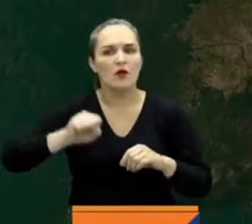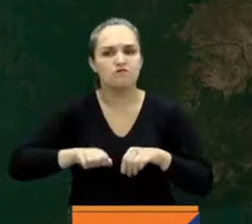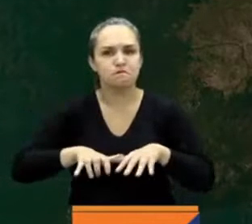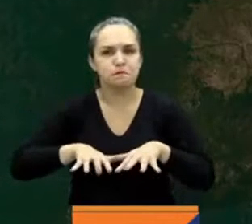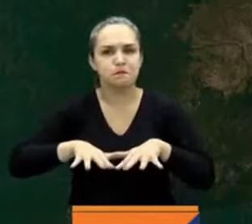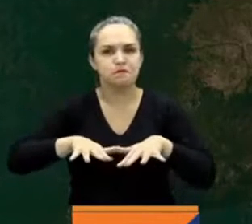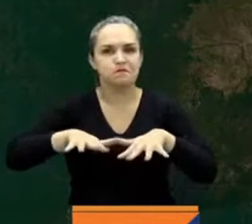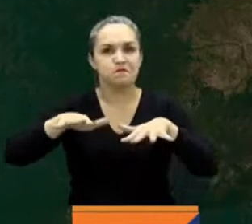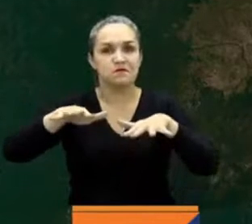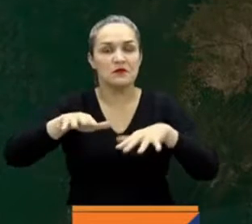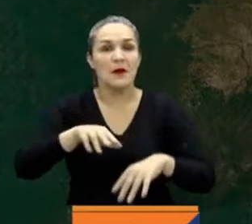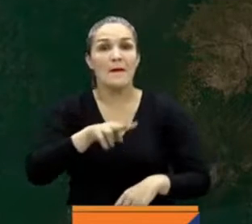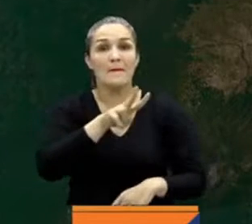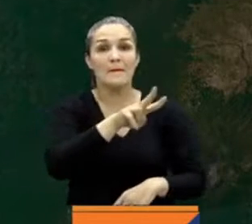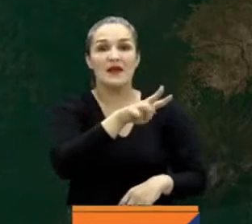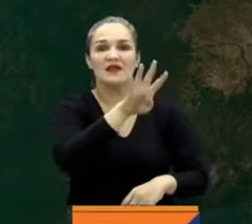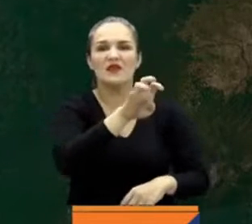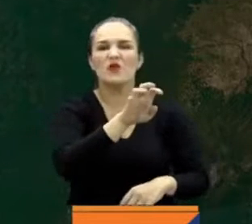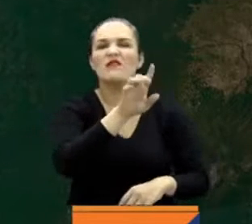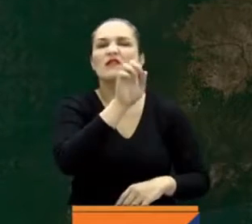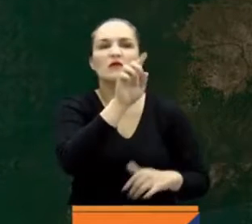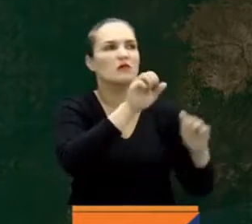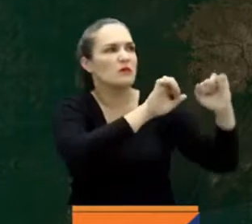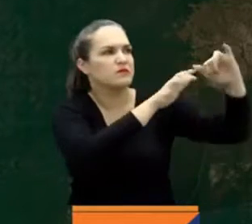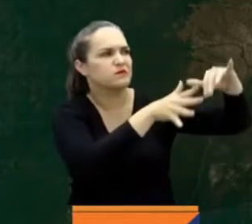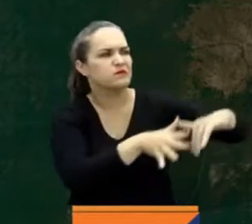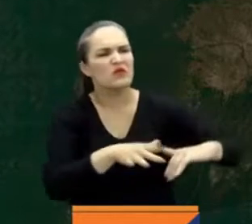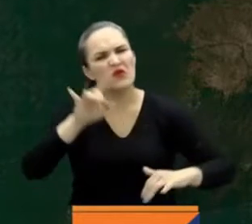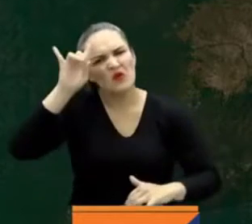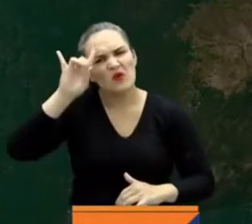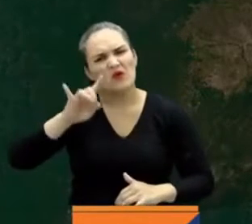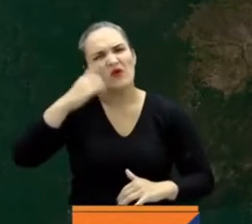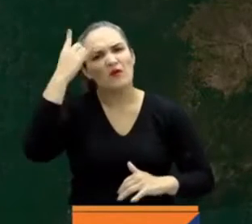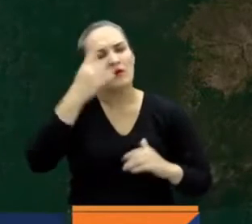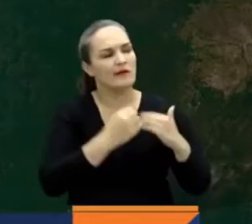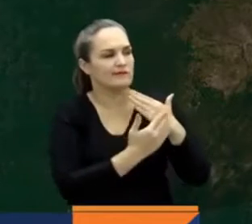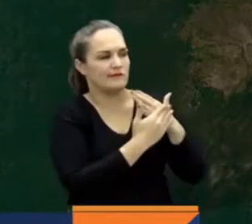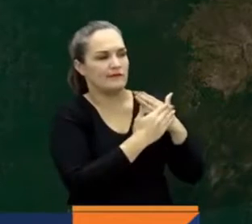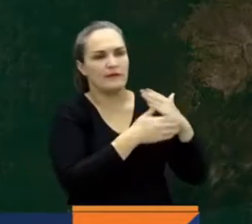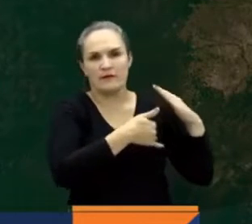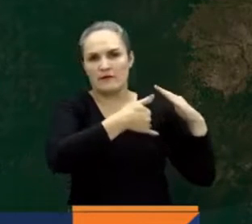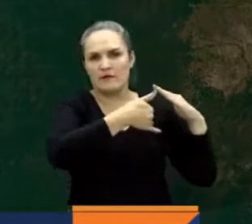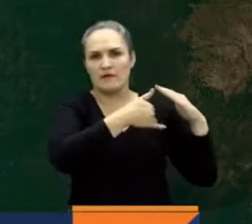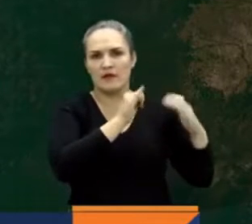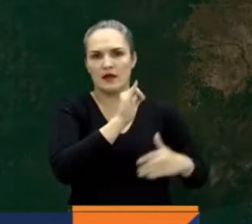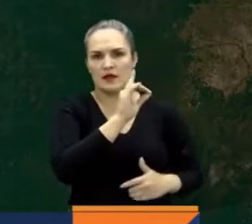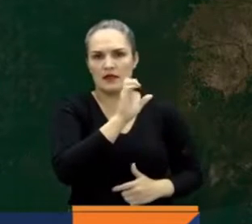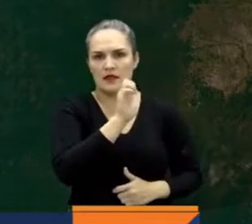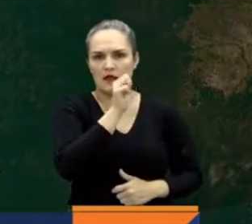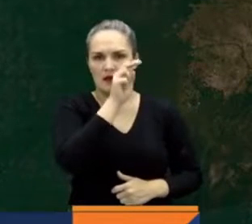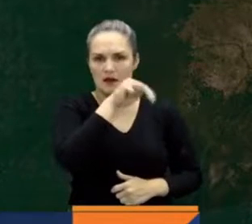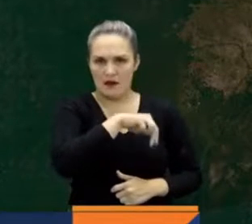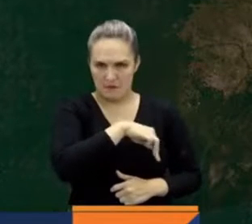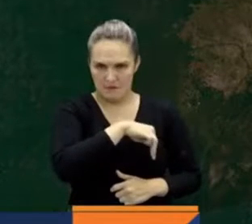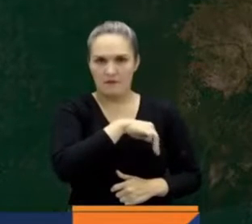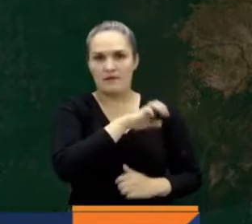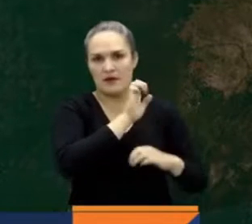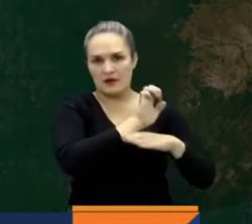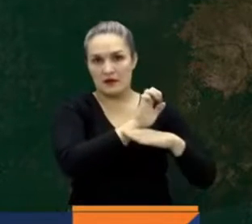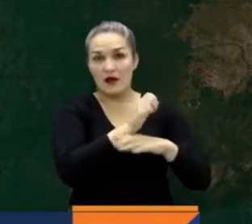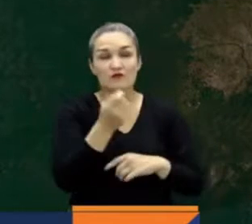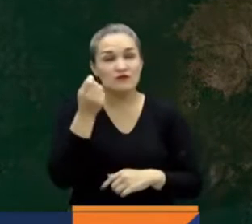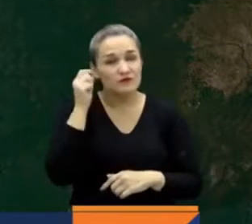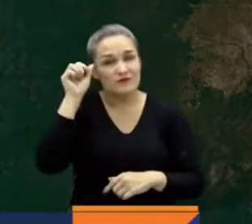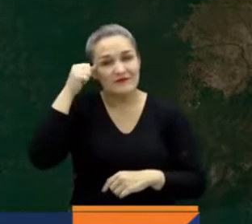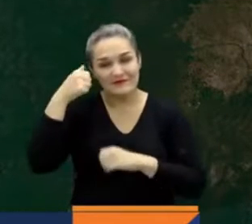29 por deslizamiento, según datos del IDEAN. Recordemos que la sección Informe Especial de RTBC Noticias publicó hace